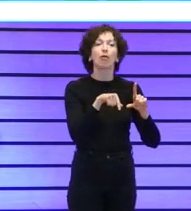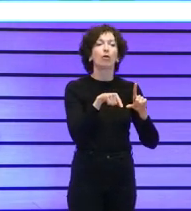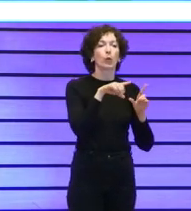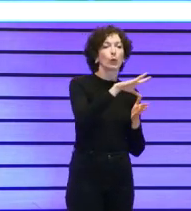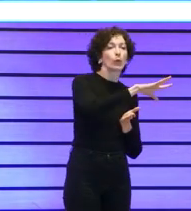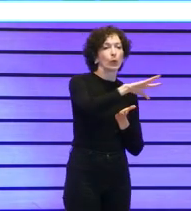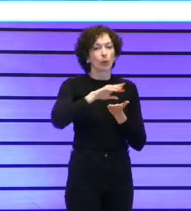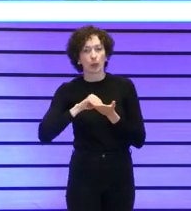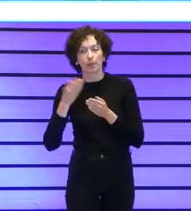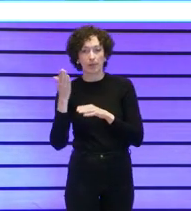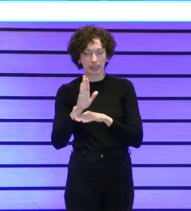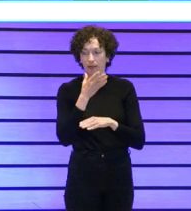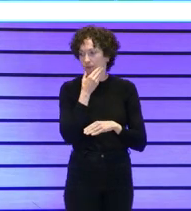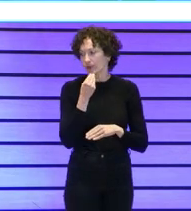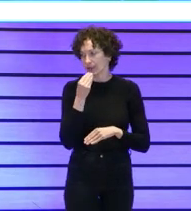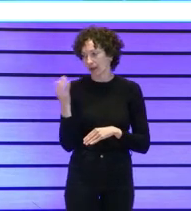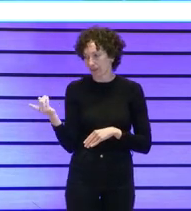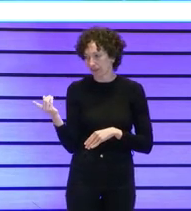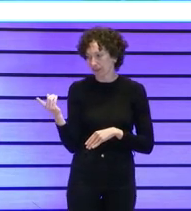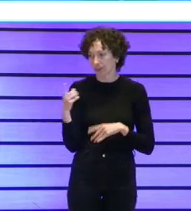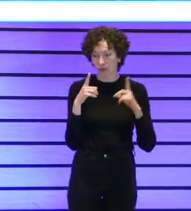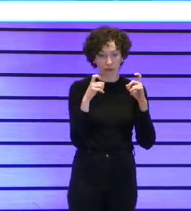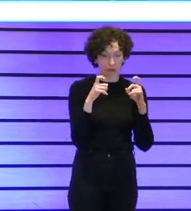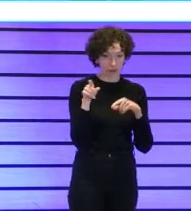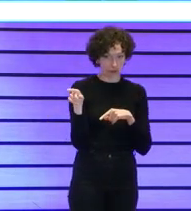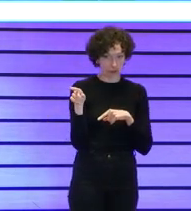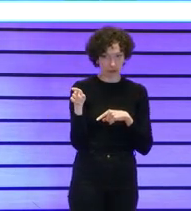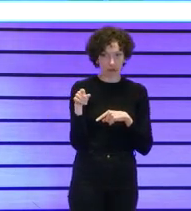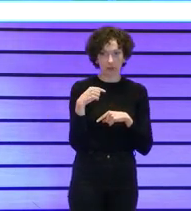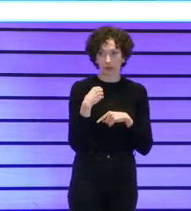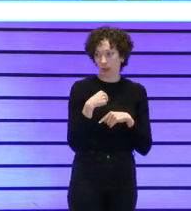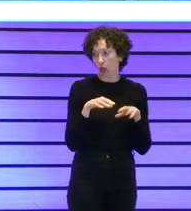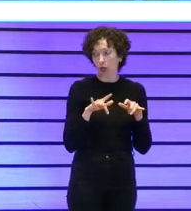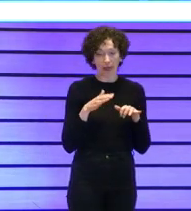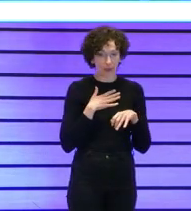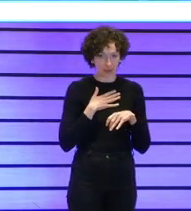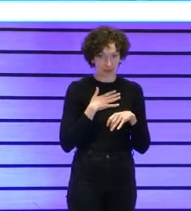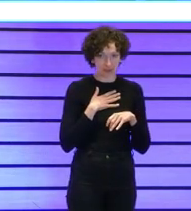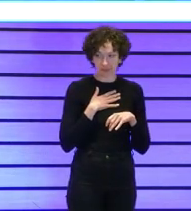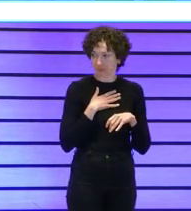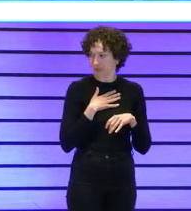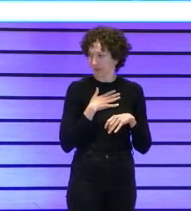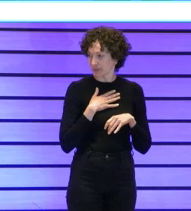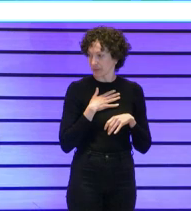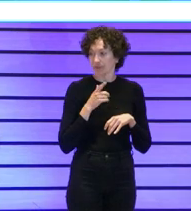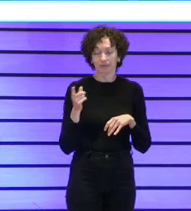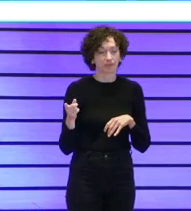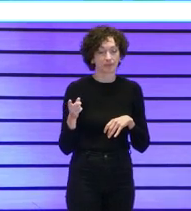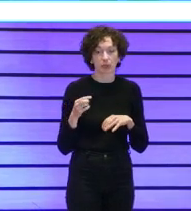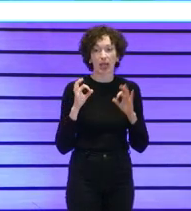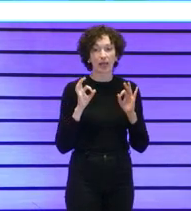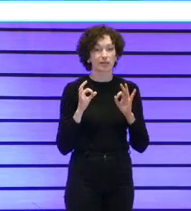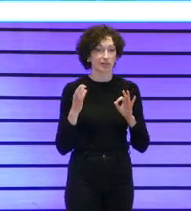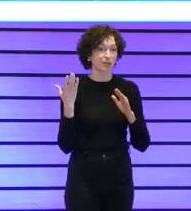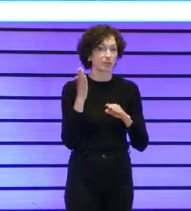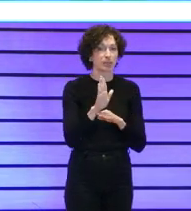bonitas bueno espera esa foto esa foto es mi ordenador ¿vale? se presentan de tal